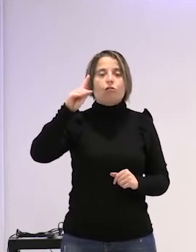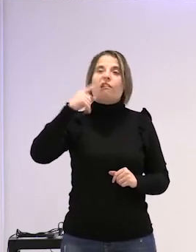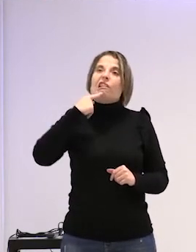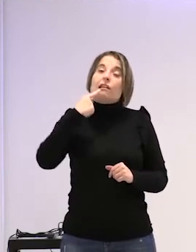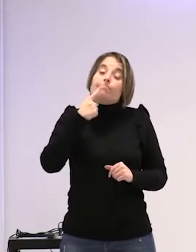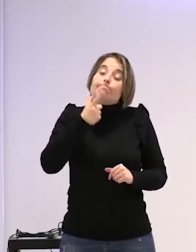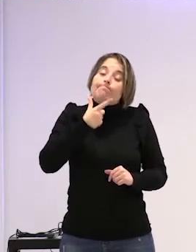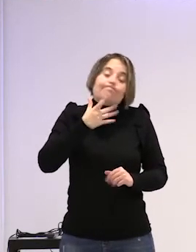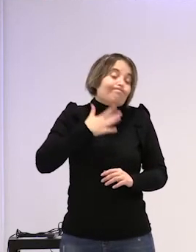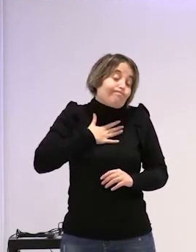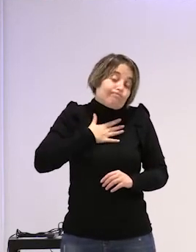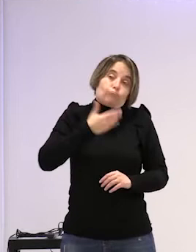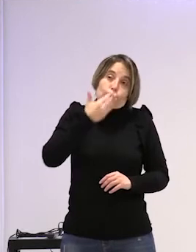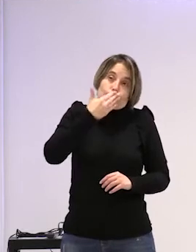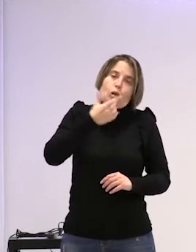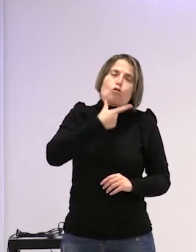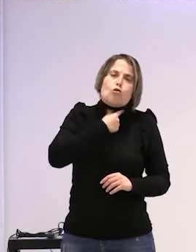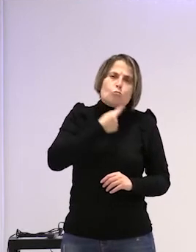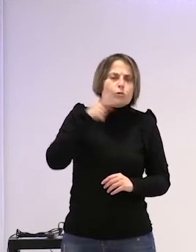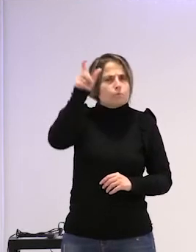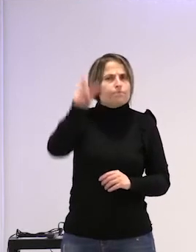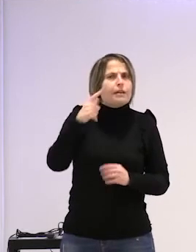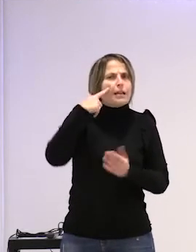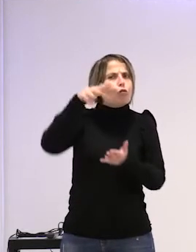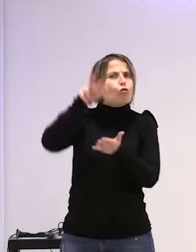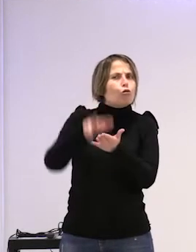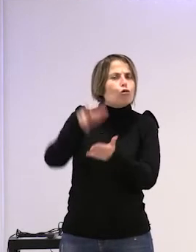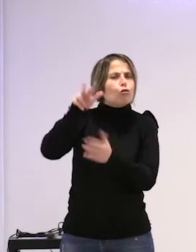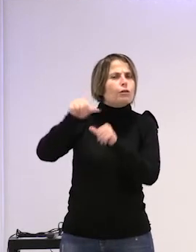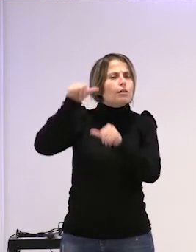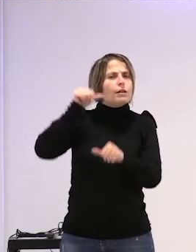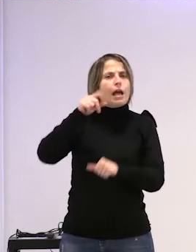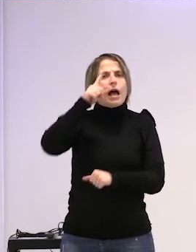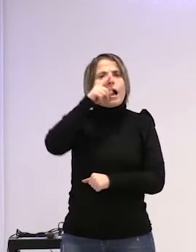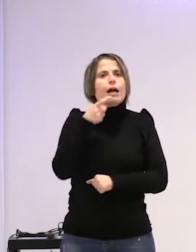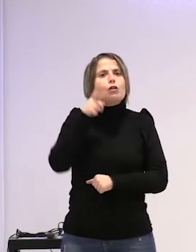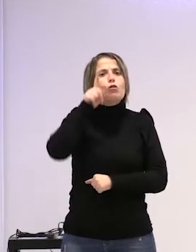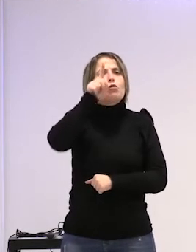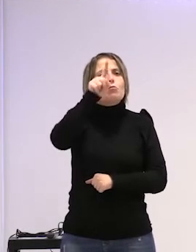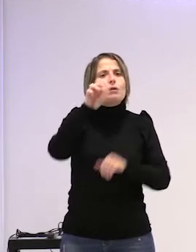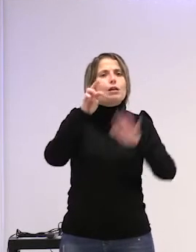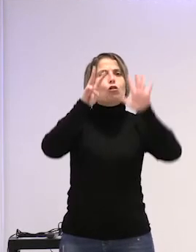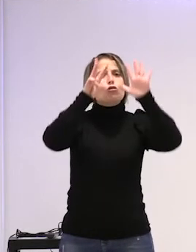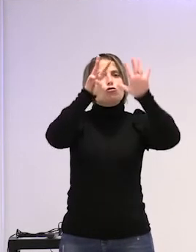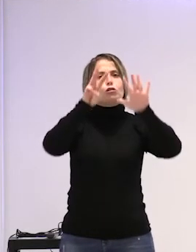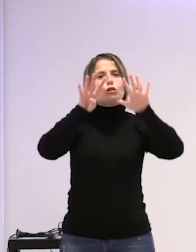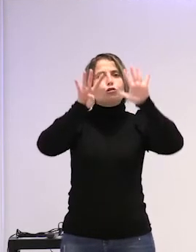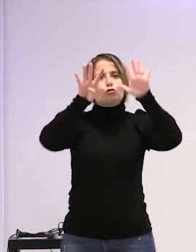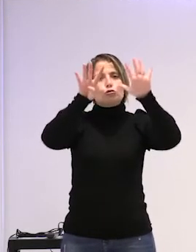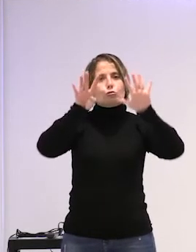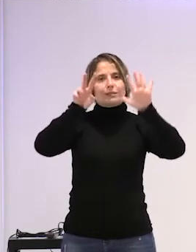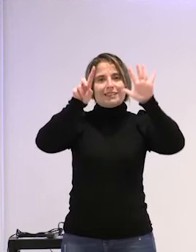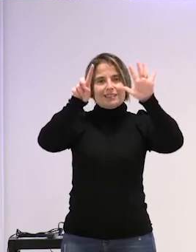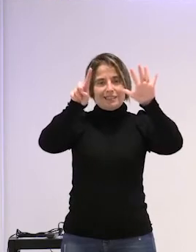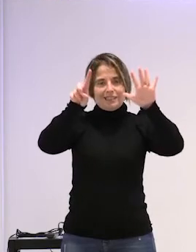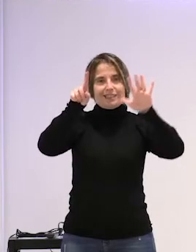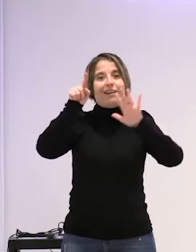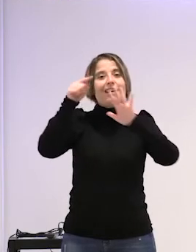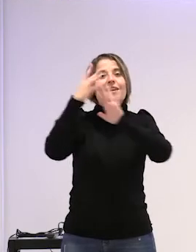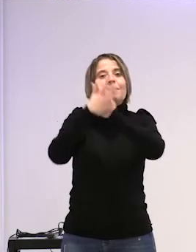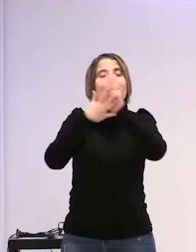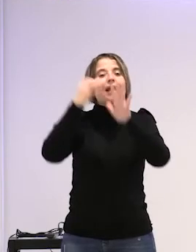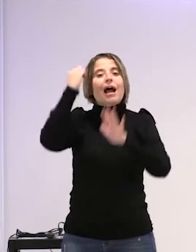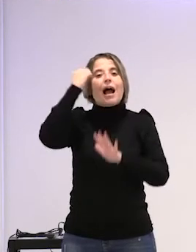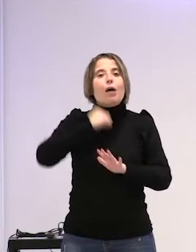gusta mucho hay que reconocerle una cosa que hizo en 1896 y es que habló del